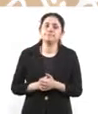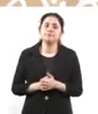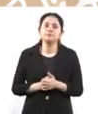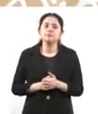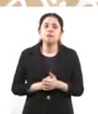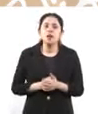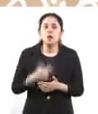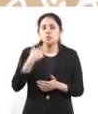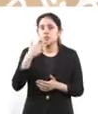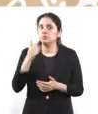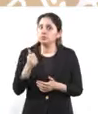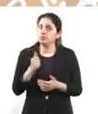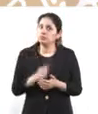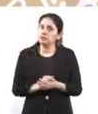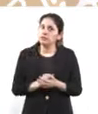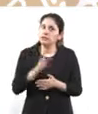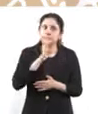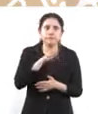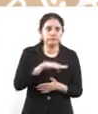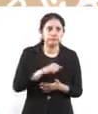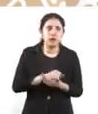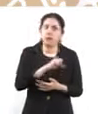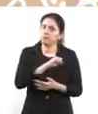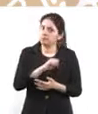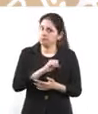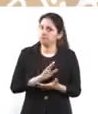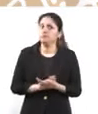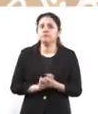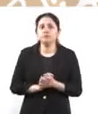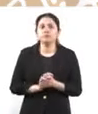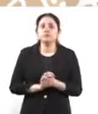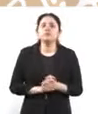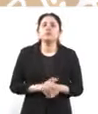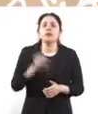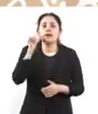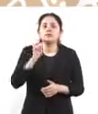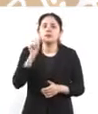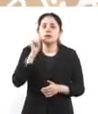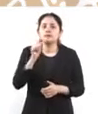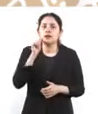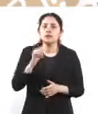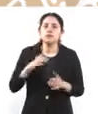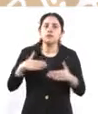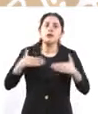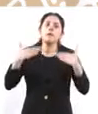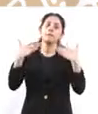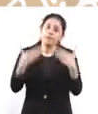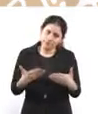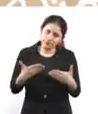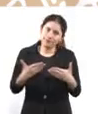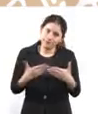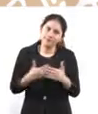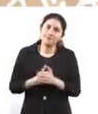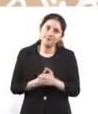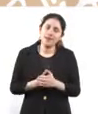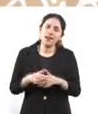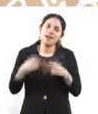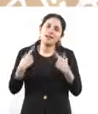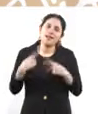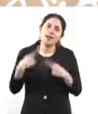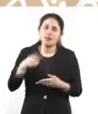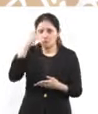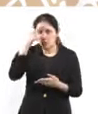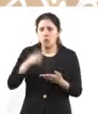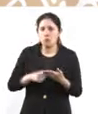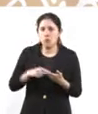la gente, o sea, todo aquí siempre está basado en la confianza y en la buena fe y creo que ha resultado siempre,